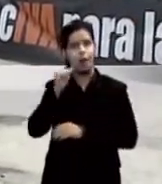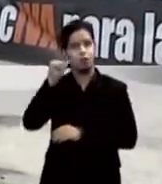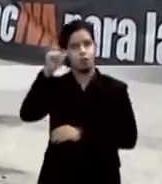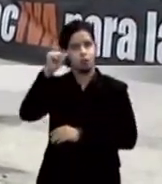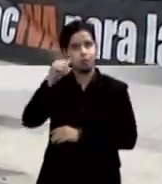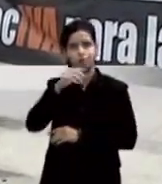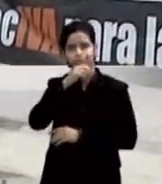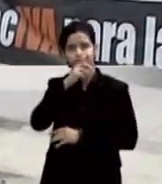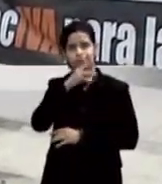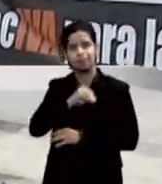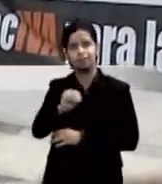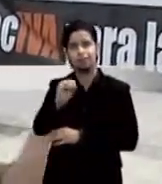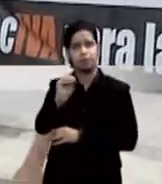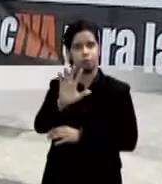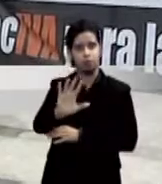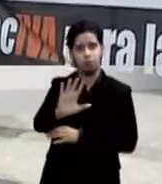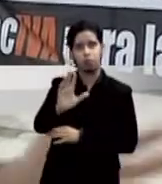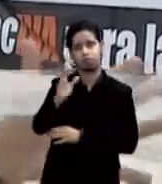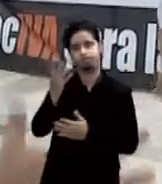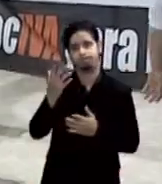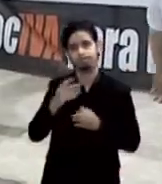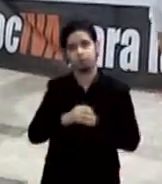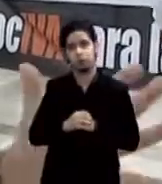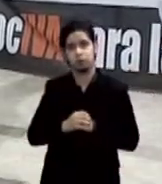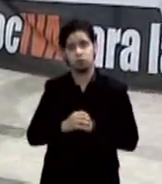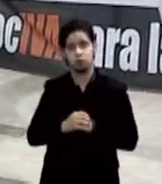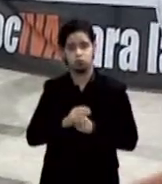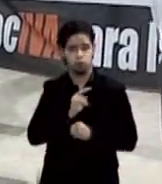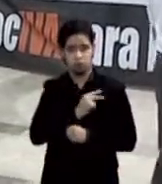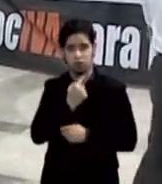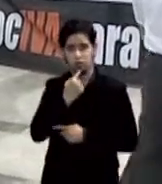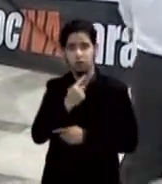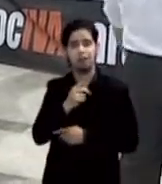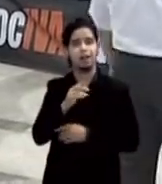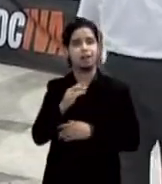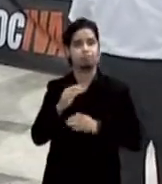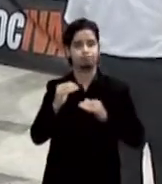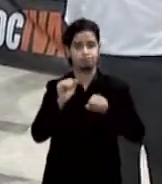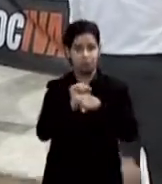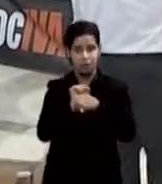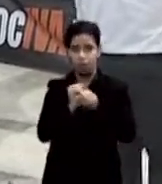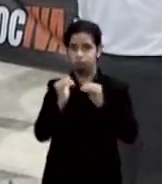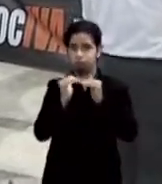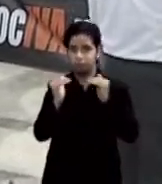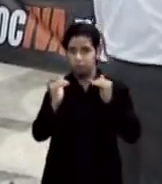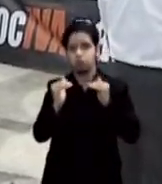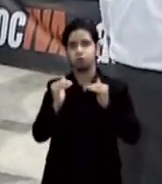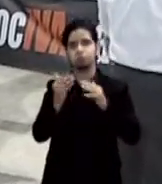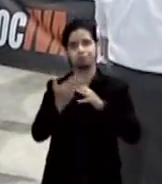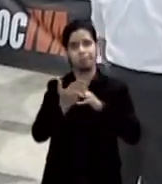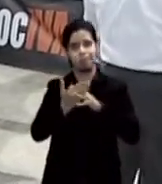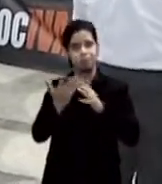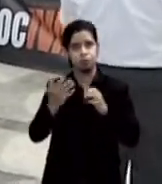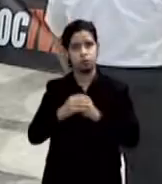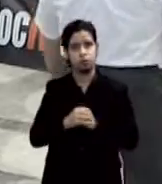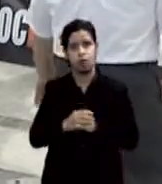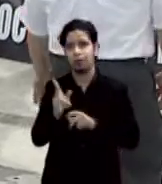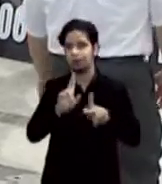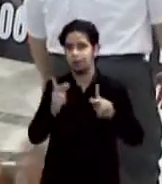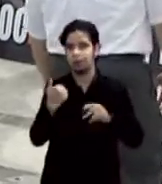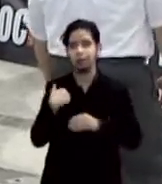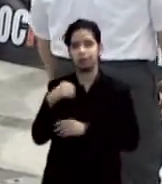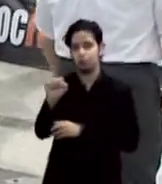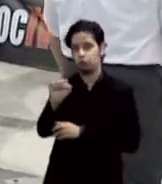pues ya medicare está exento estamos hablando de la clase media de puerto rico los trabajadores que tienen seguro de salud